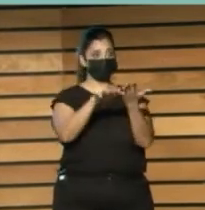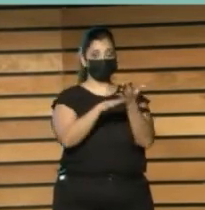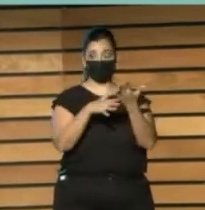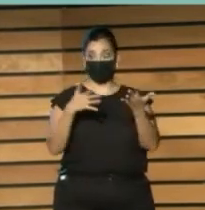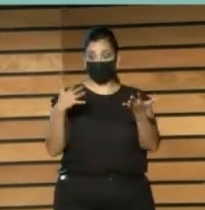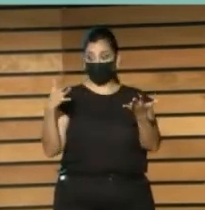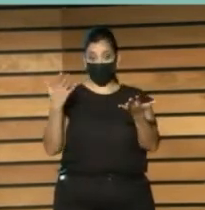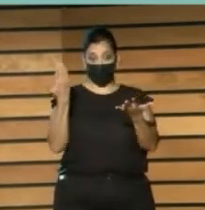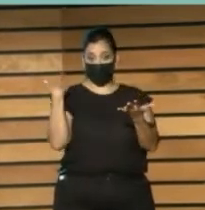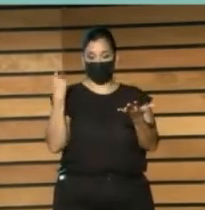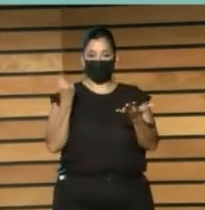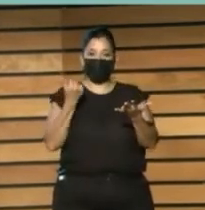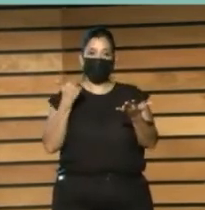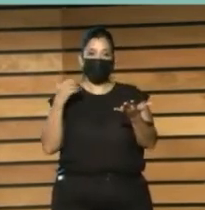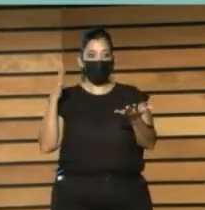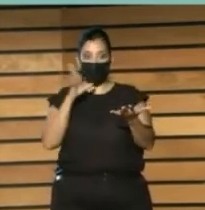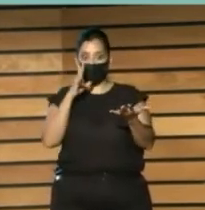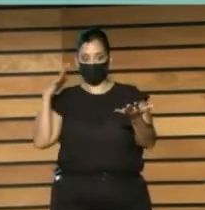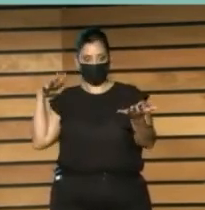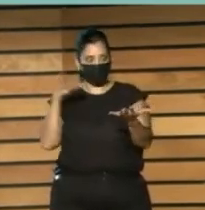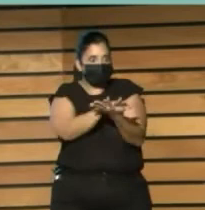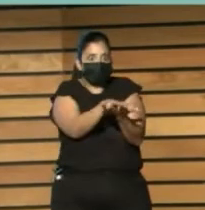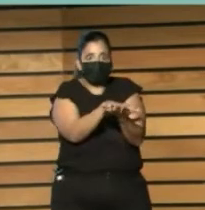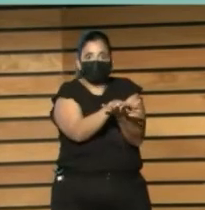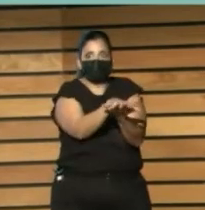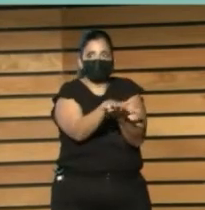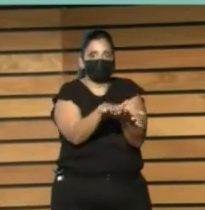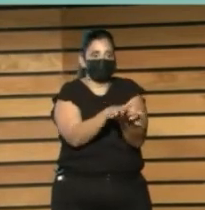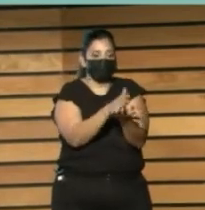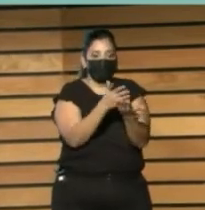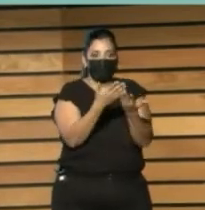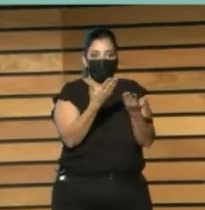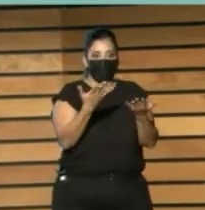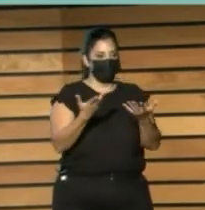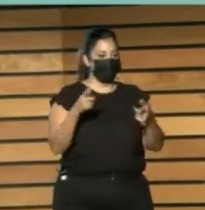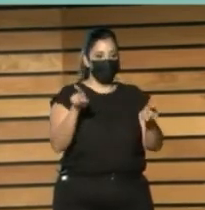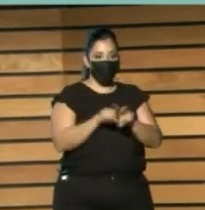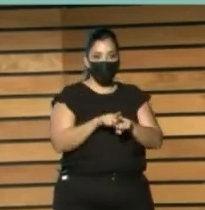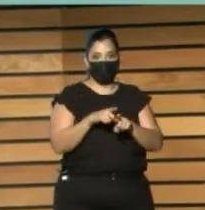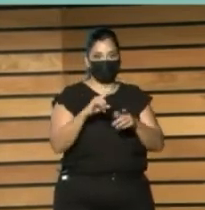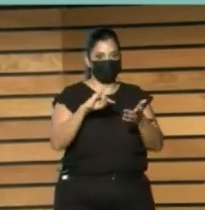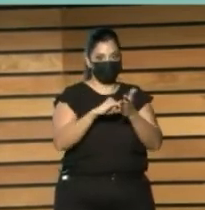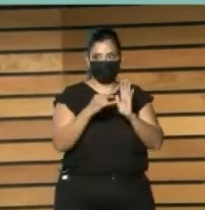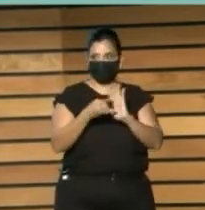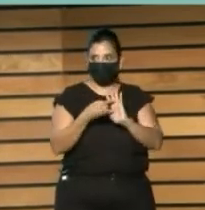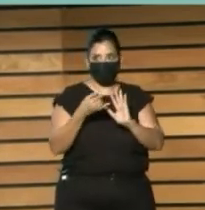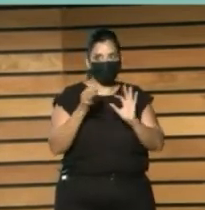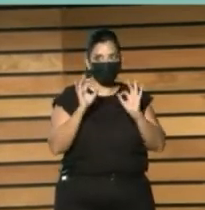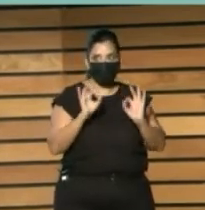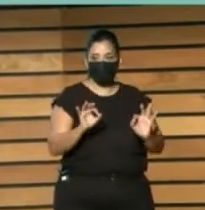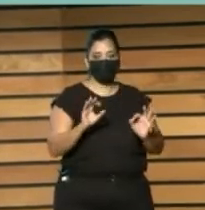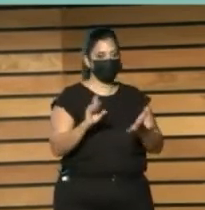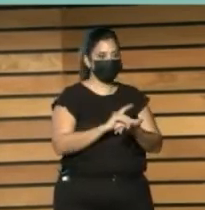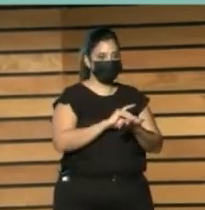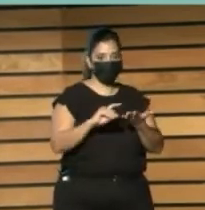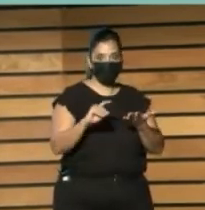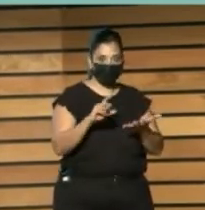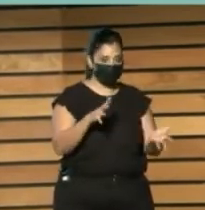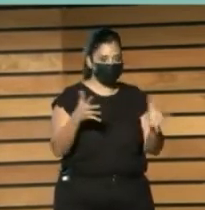Y Estamos viendo Todo lo que esto implica Y todas las políticas Que se ponen Al servicio De